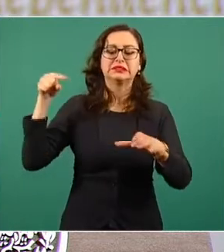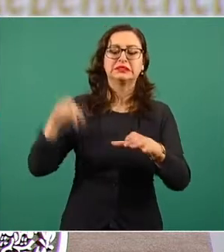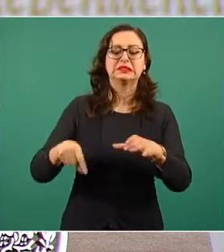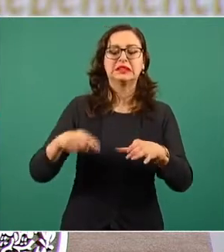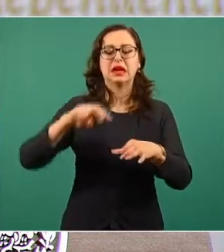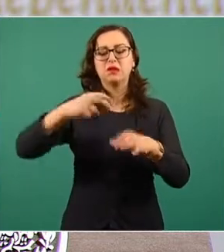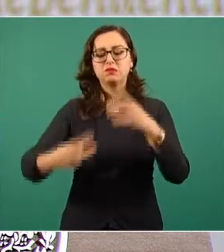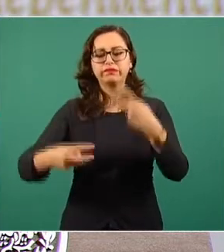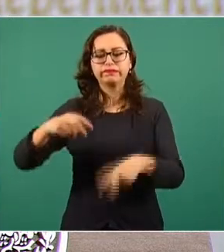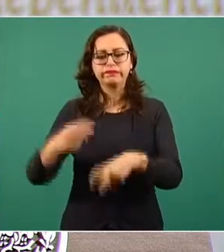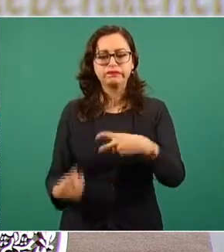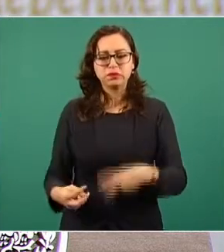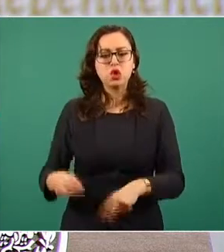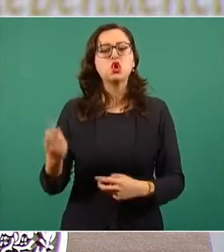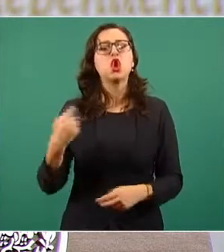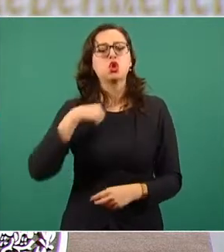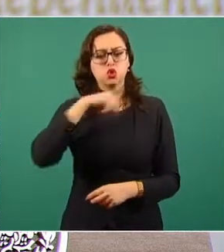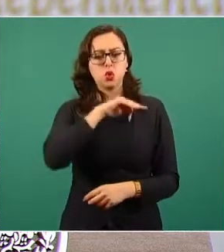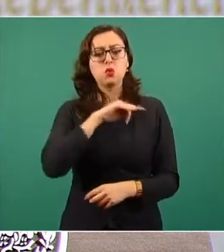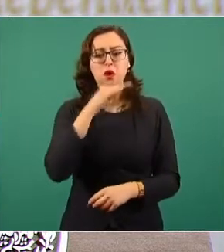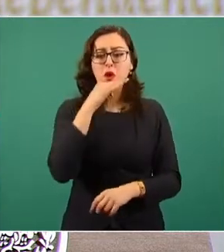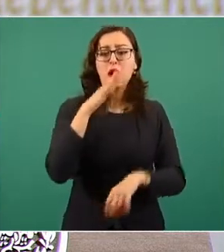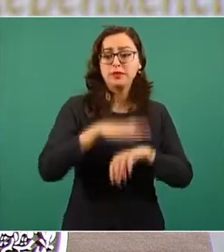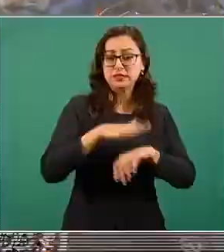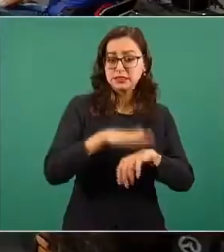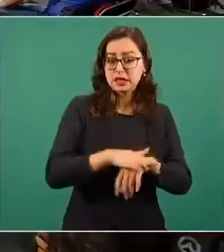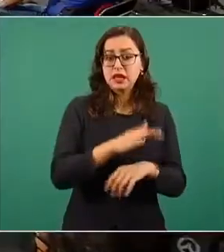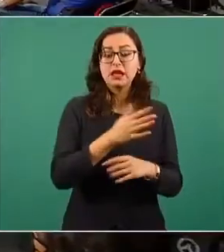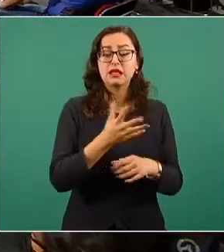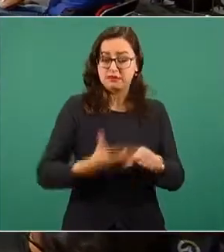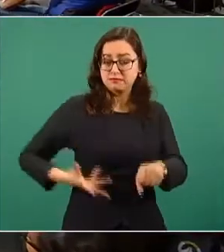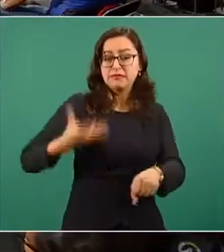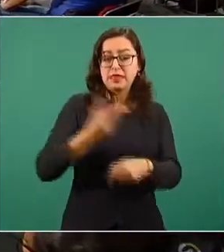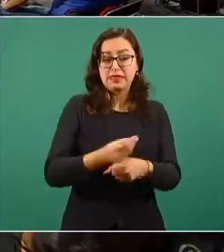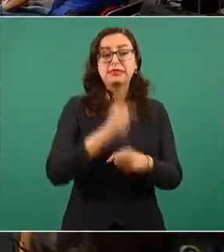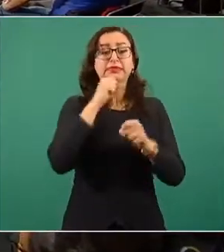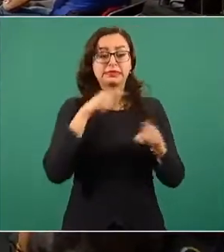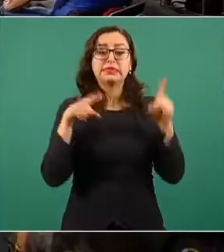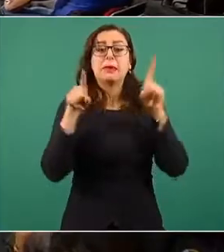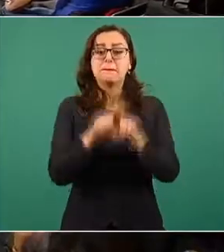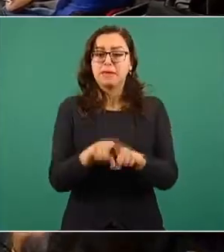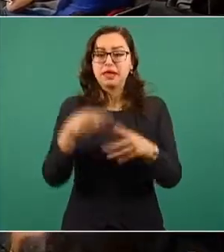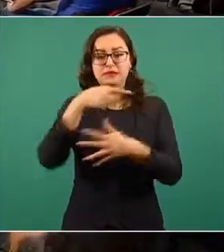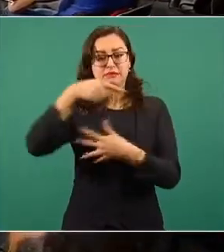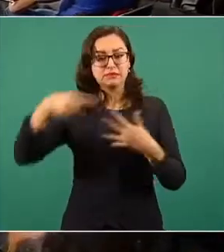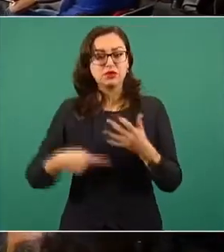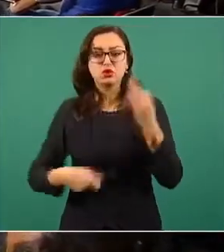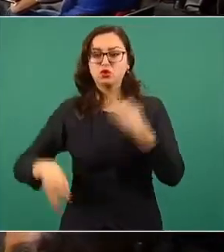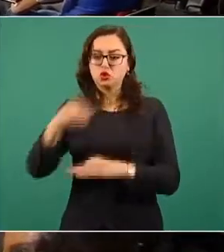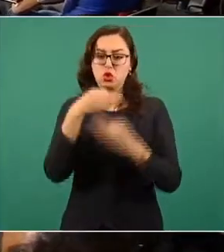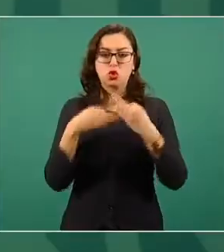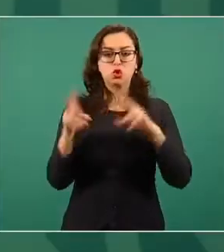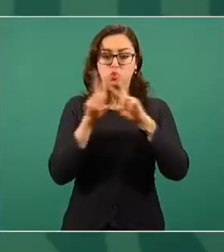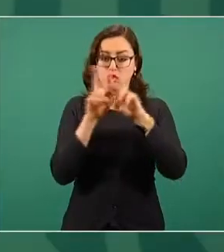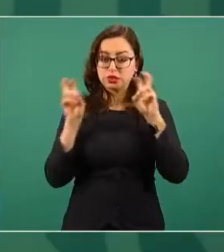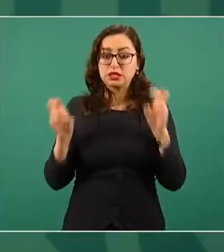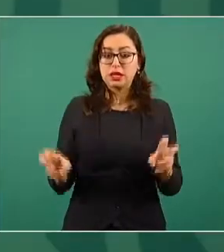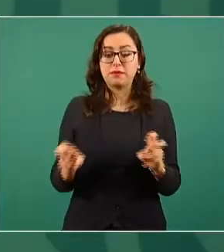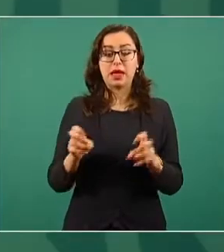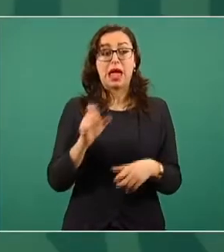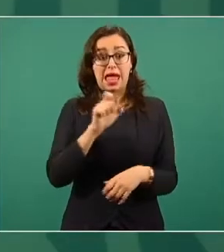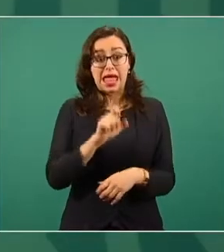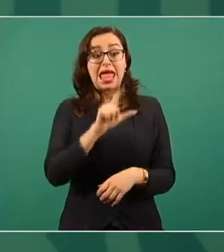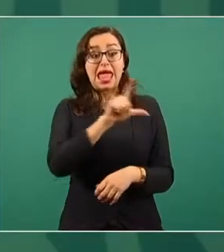Si quieres, le comento para que dé una puntual respuesta a toda la intervención que ha tenido él en lo